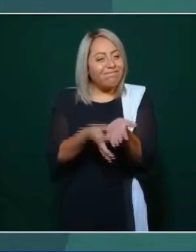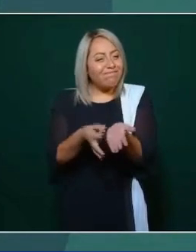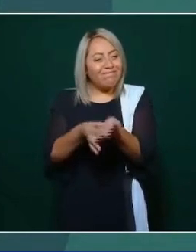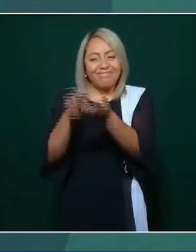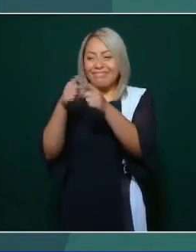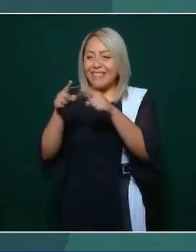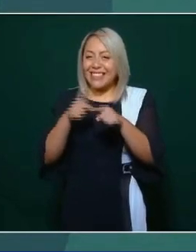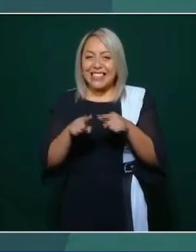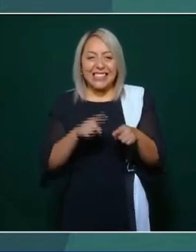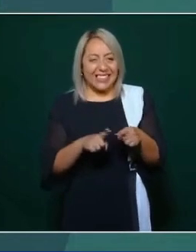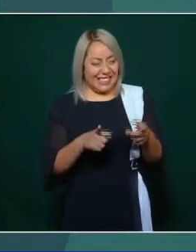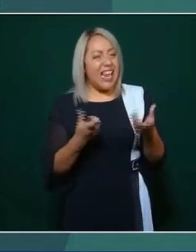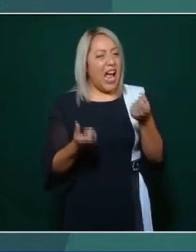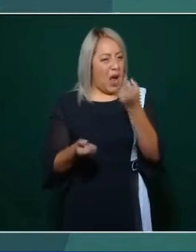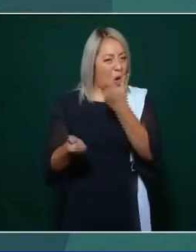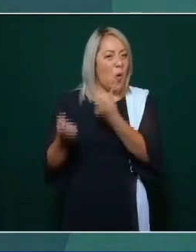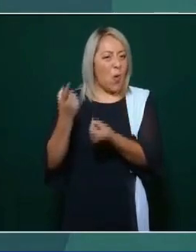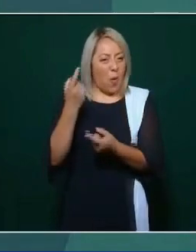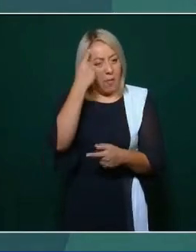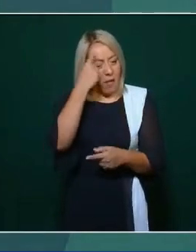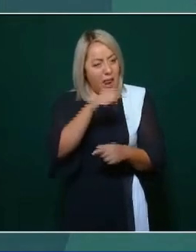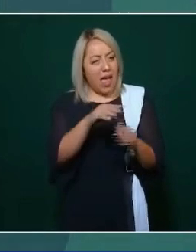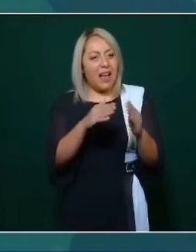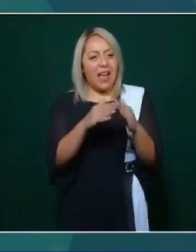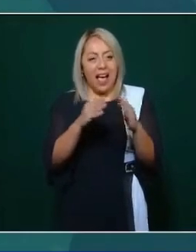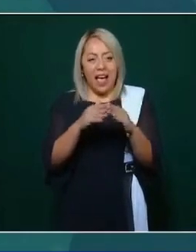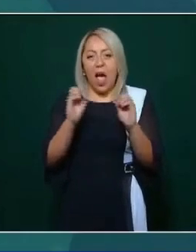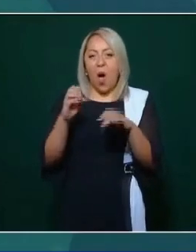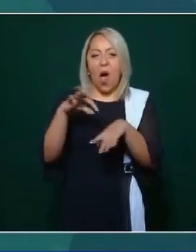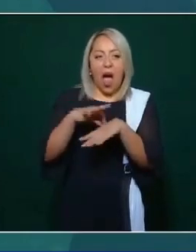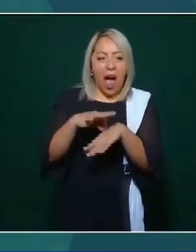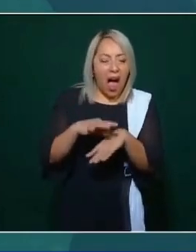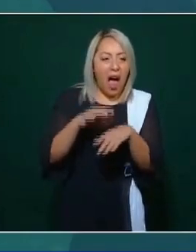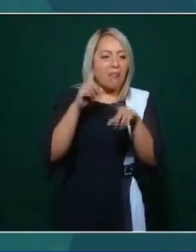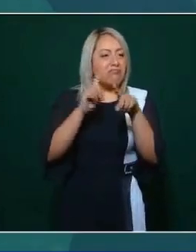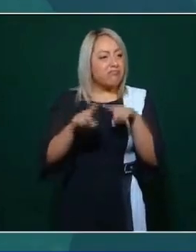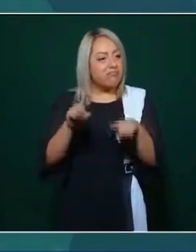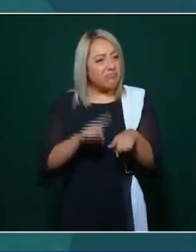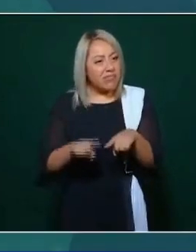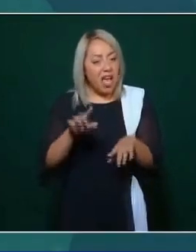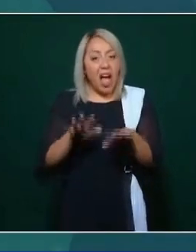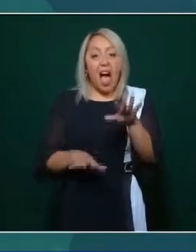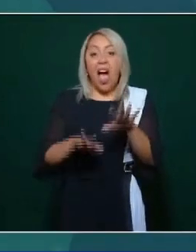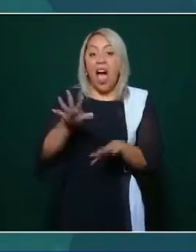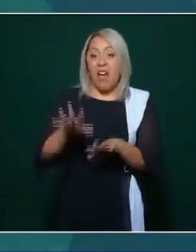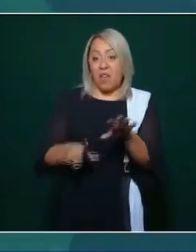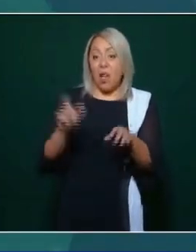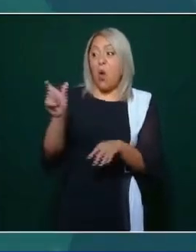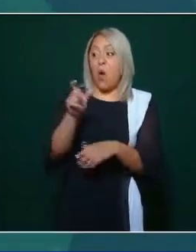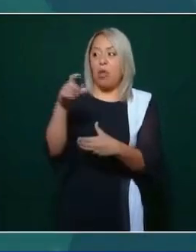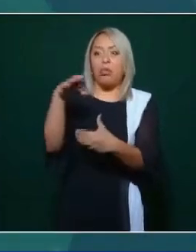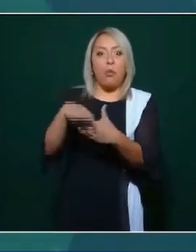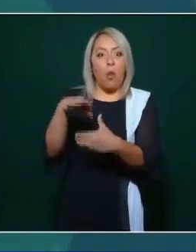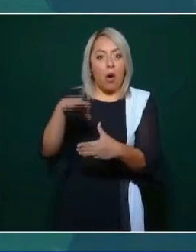en algunos casos carne, el día de la elección,